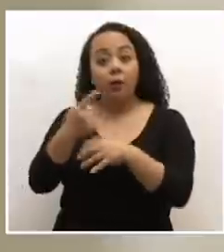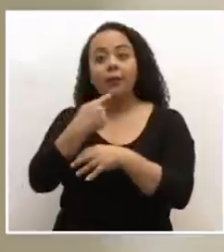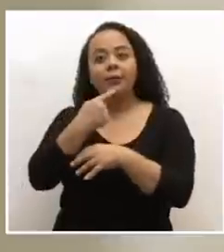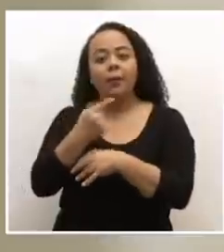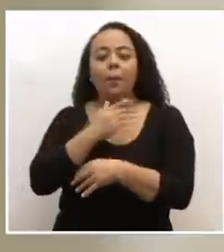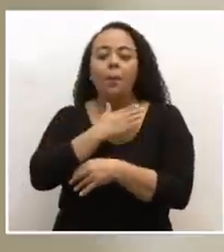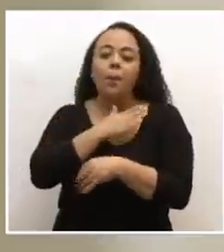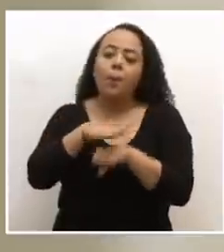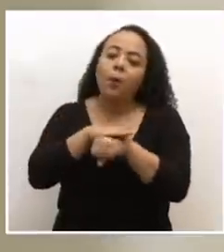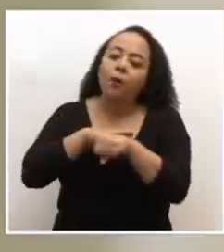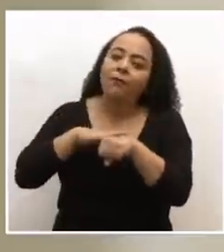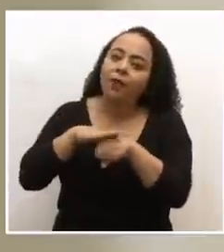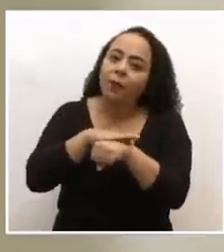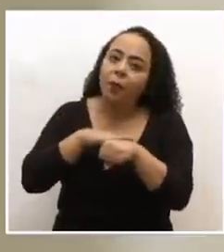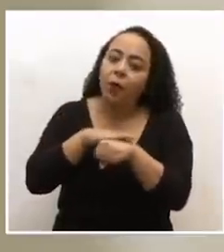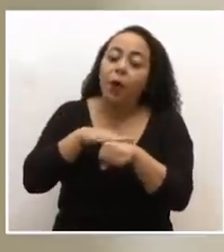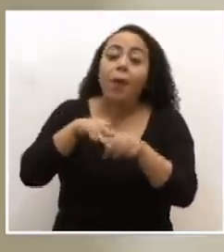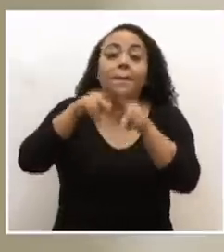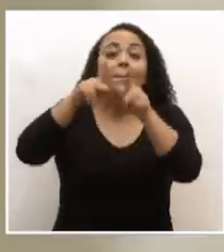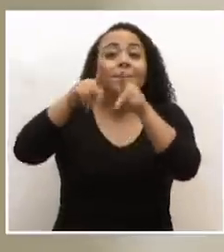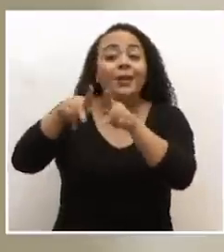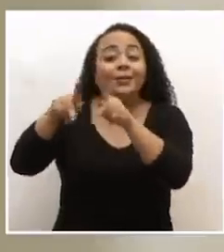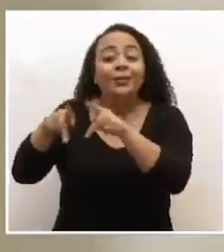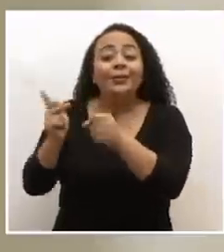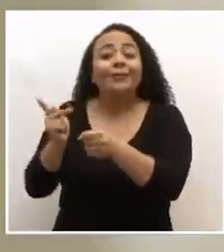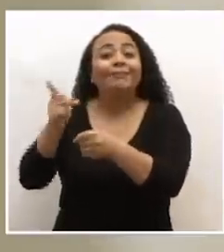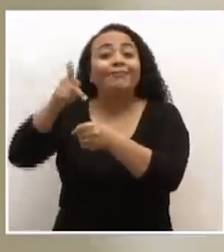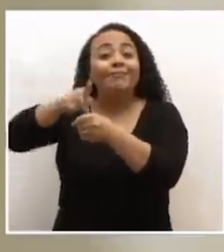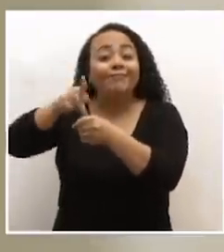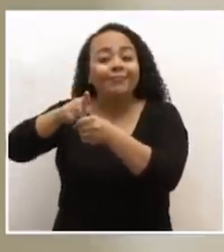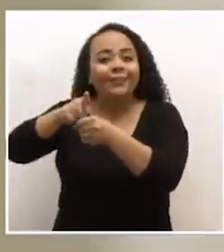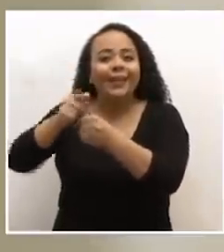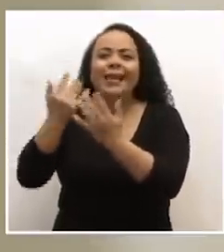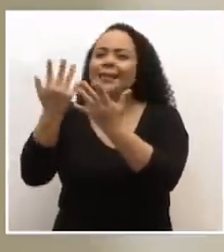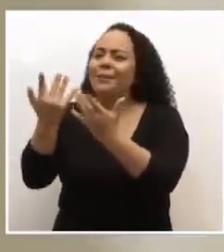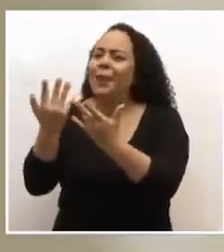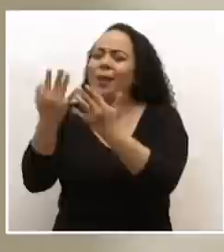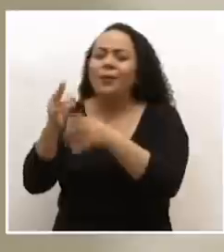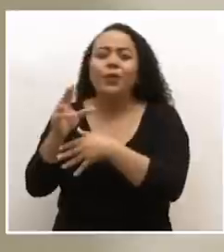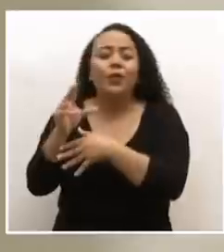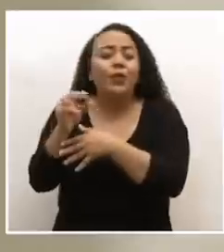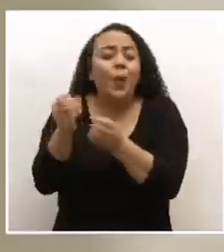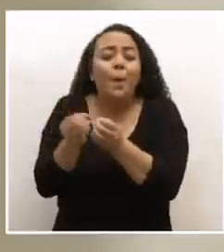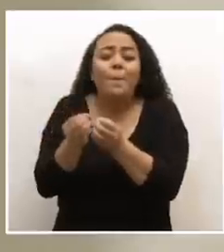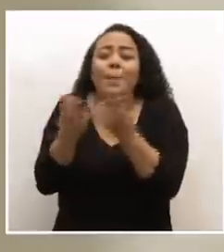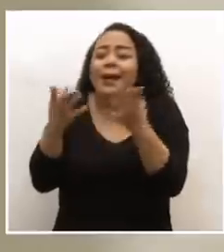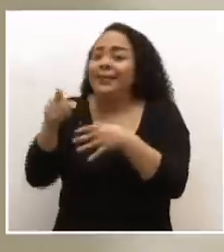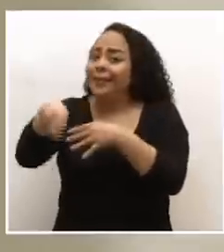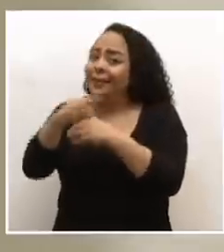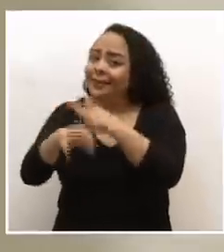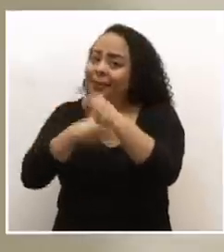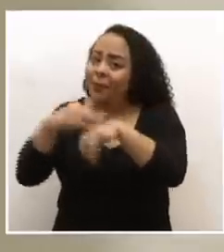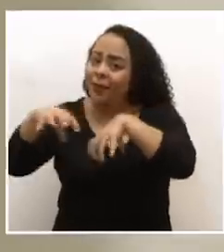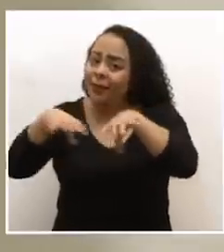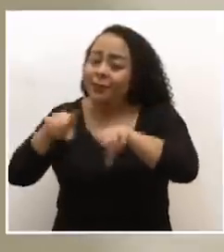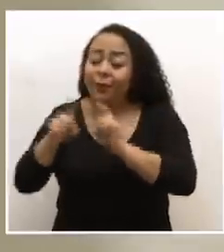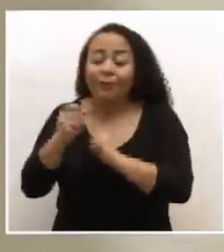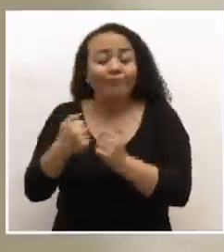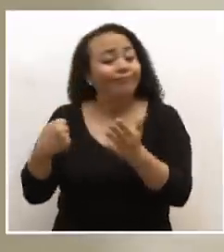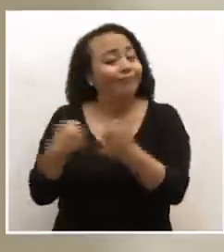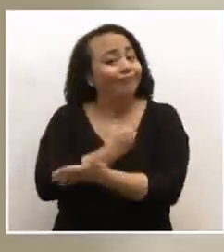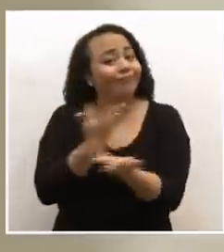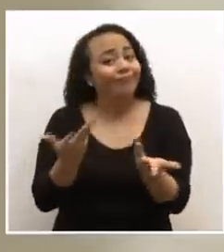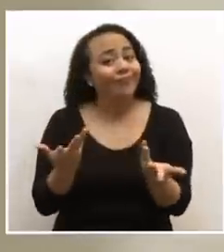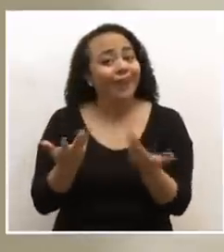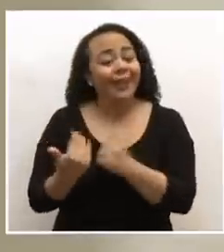por favor, las personas que hayan estado, esperemos que no haya mucho más de este tipo de actividades, pero lamentablemente tenemos